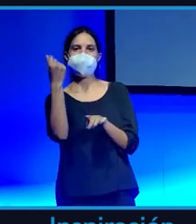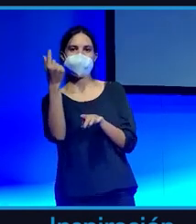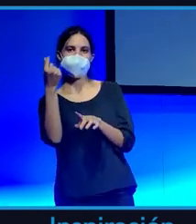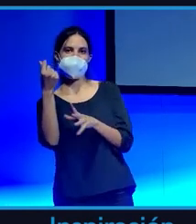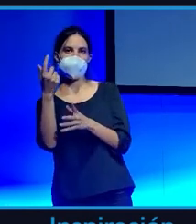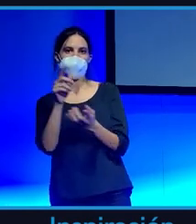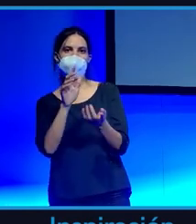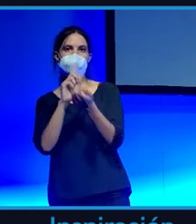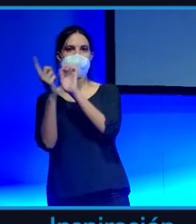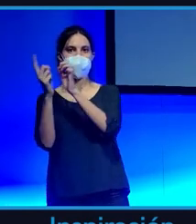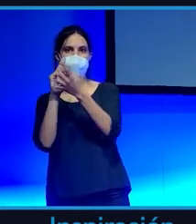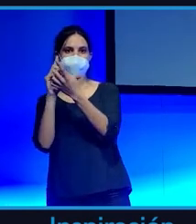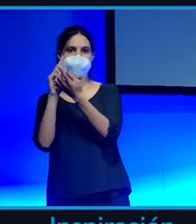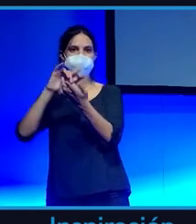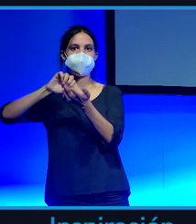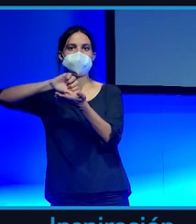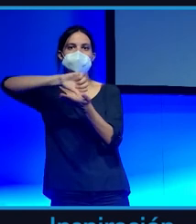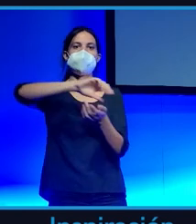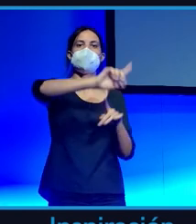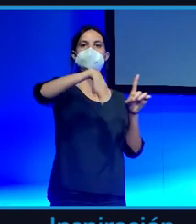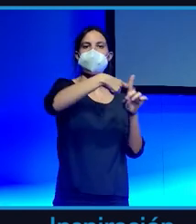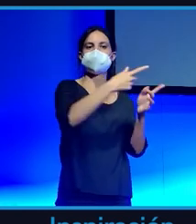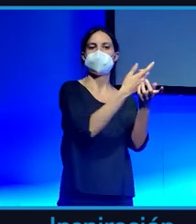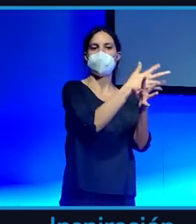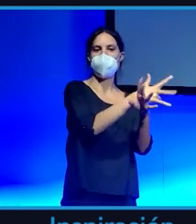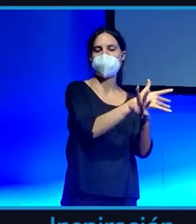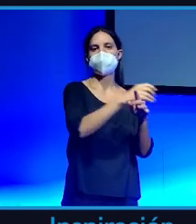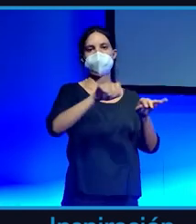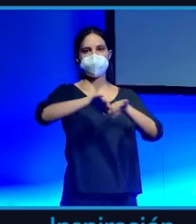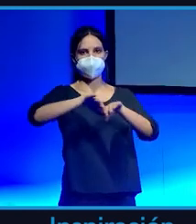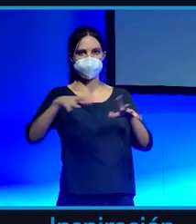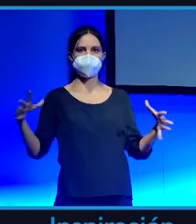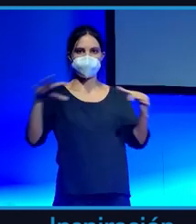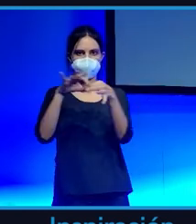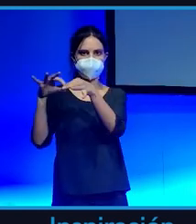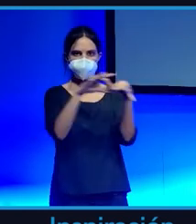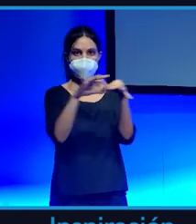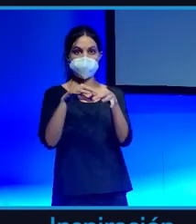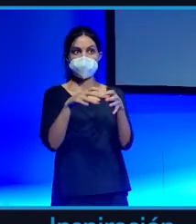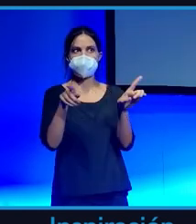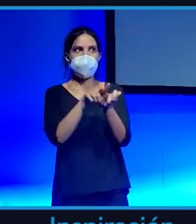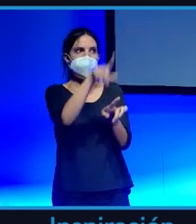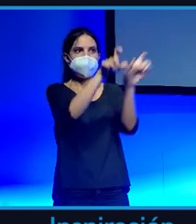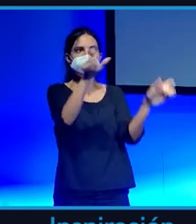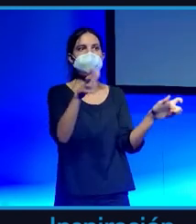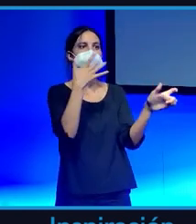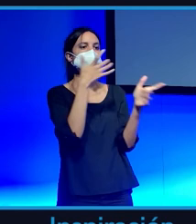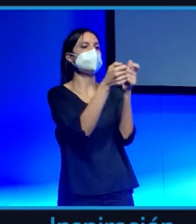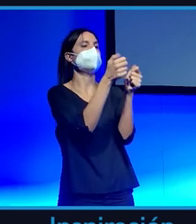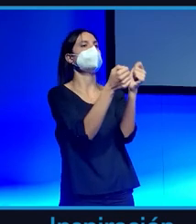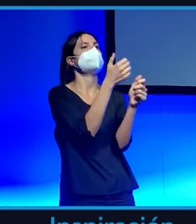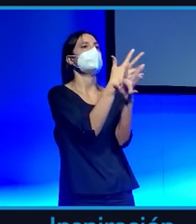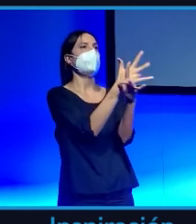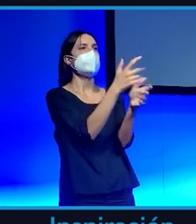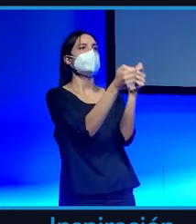Play to Earn ¿qué estamos viendo? Que hay gente que gana por jugar a los juegos. Antes era Free to Play como